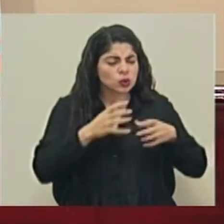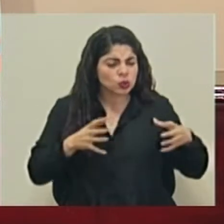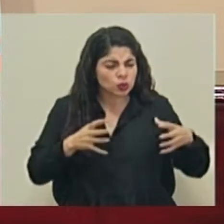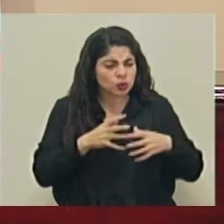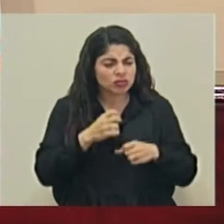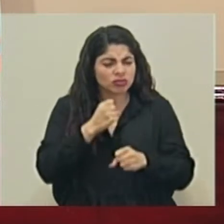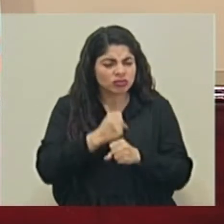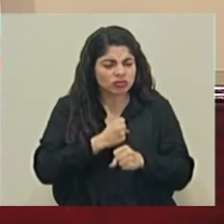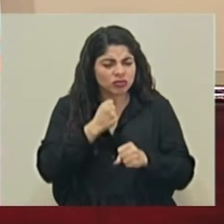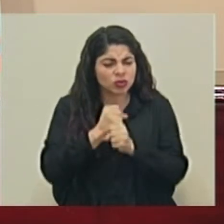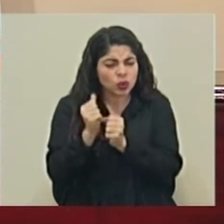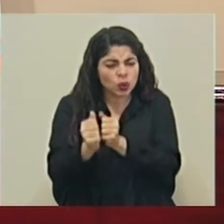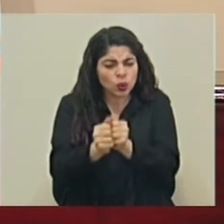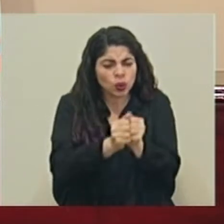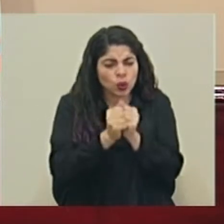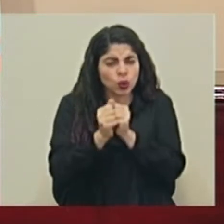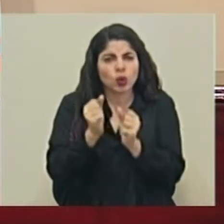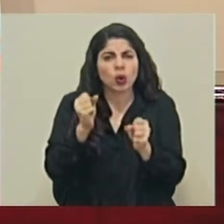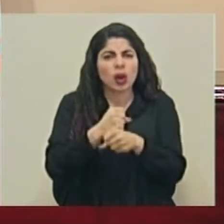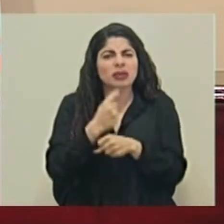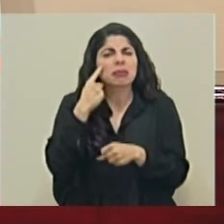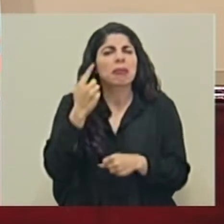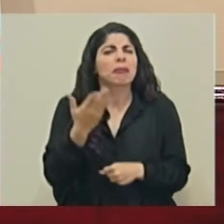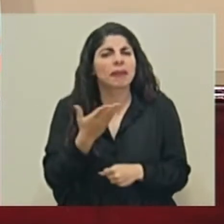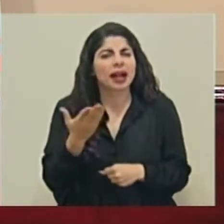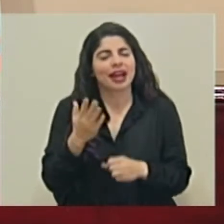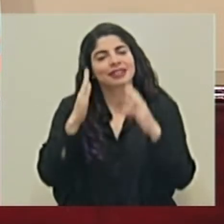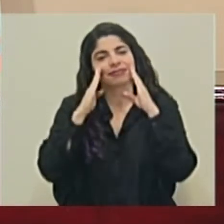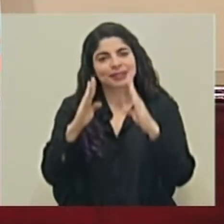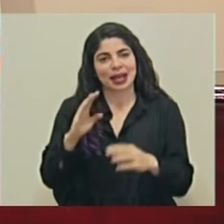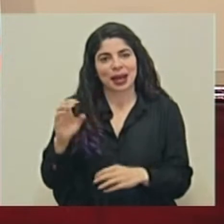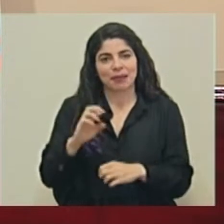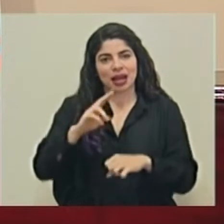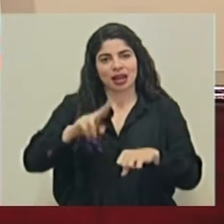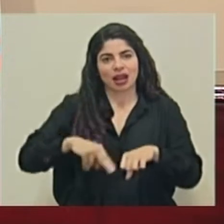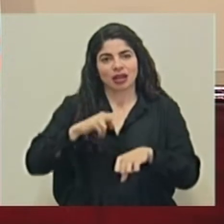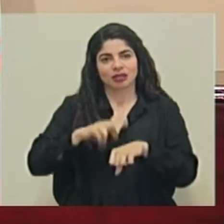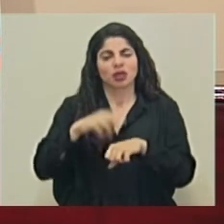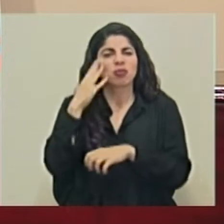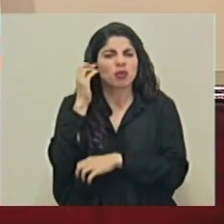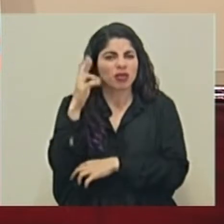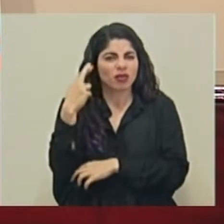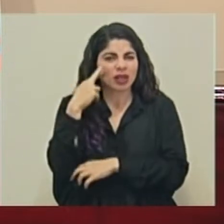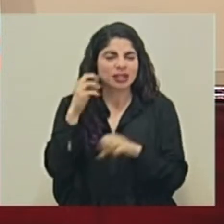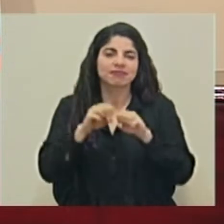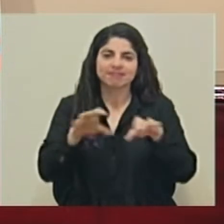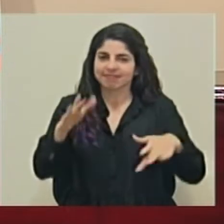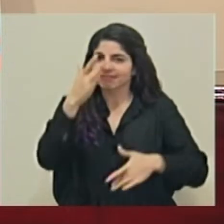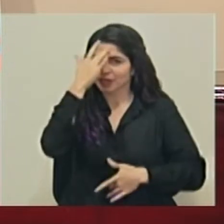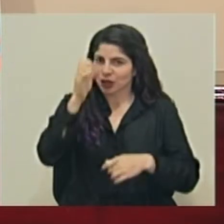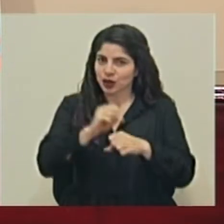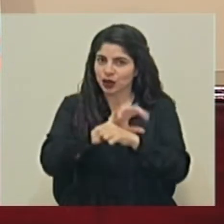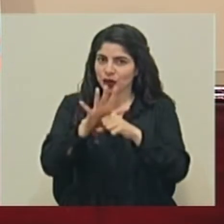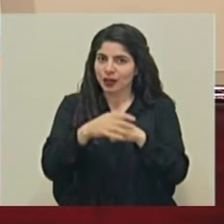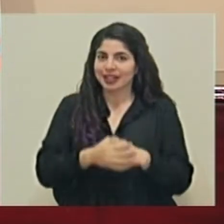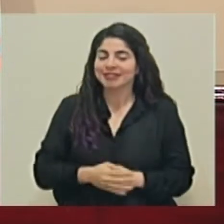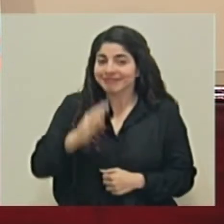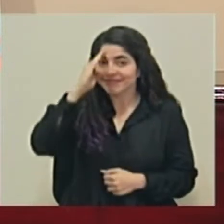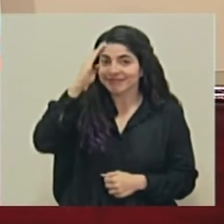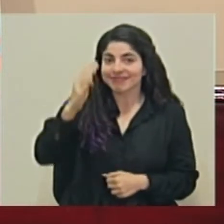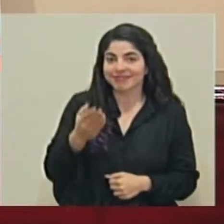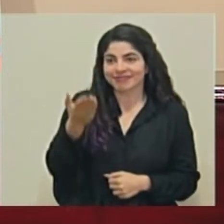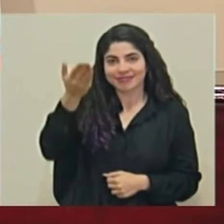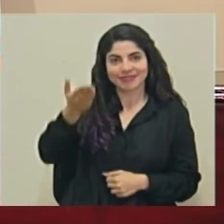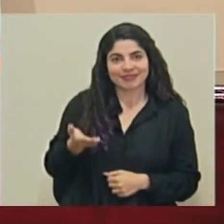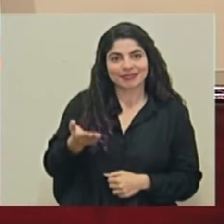y los esfuerzos conjuntos que se realizan para atender la emergencia nacional a raíz de la pandemia por la COVID-19. Saludamos